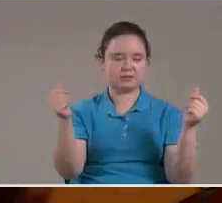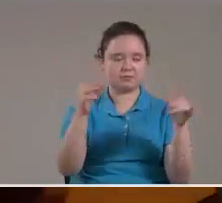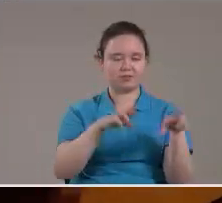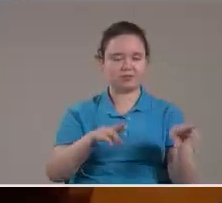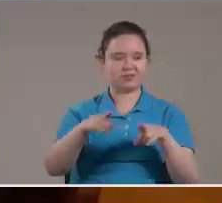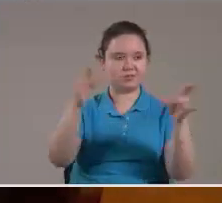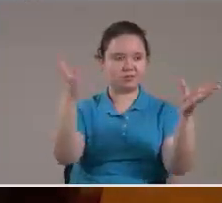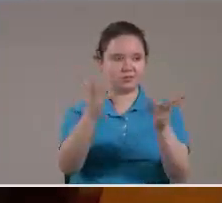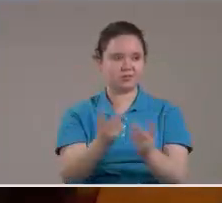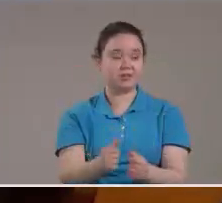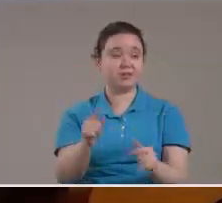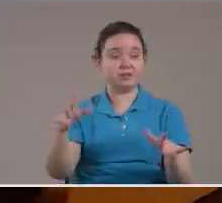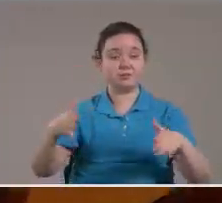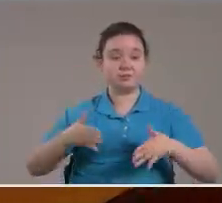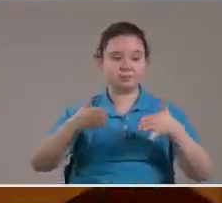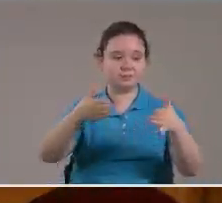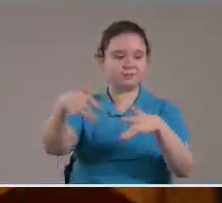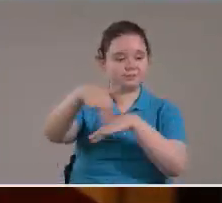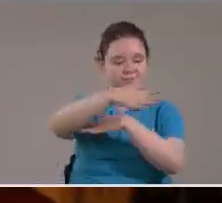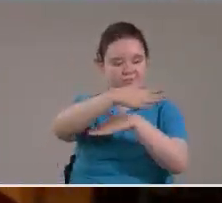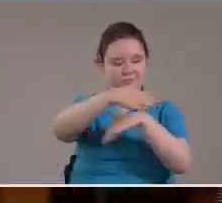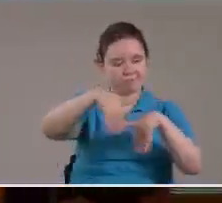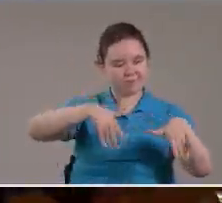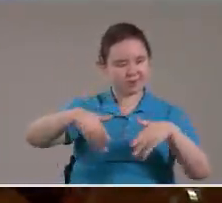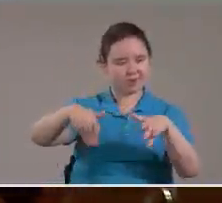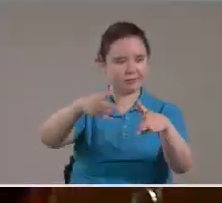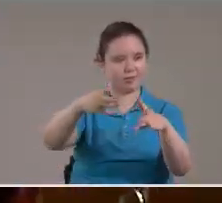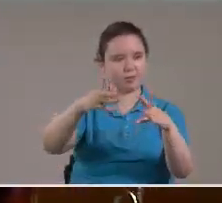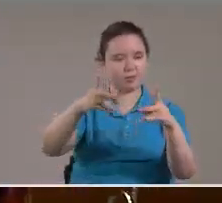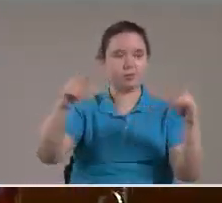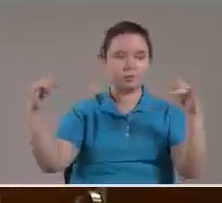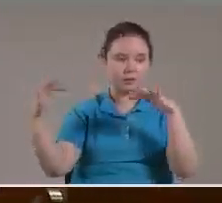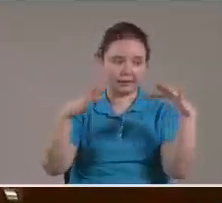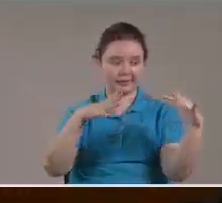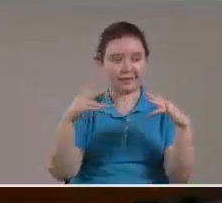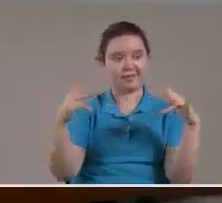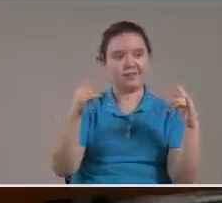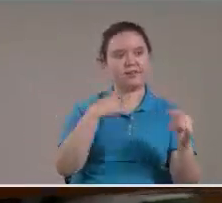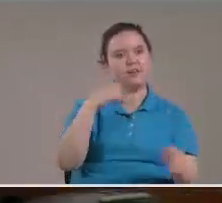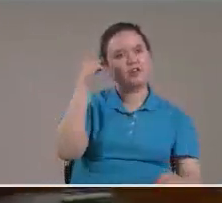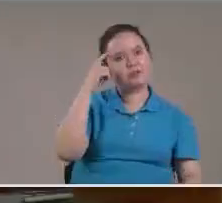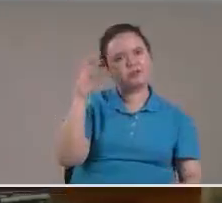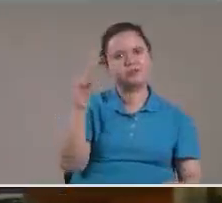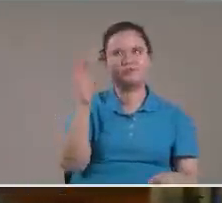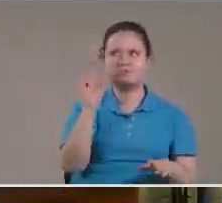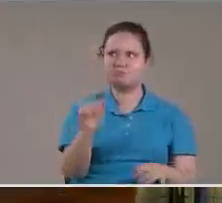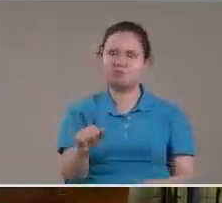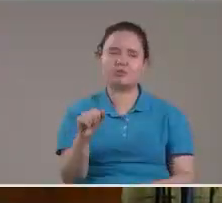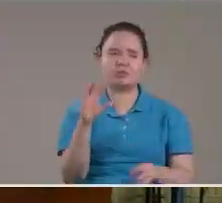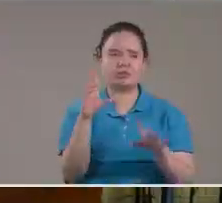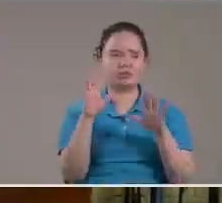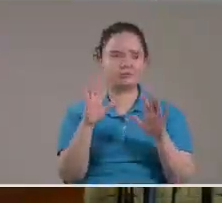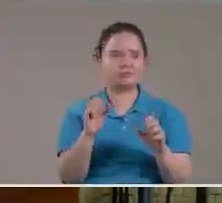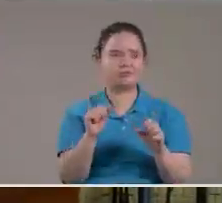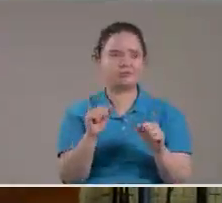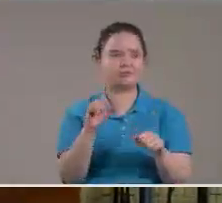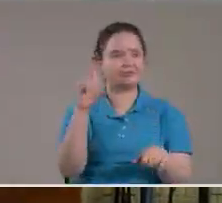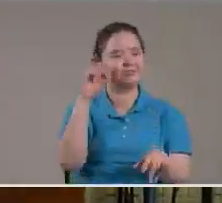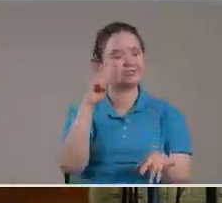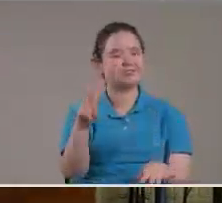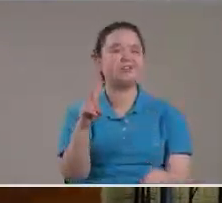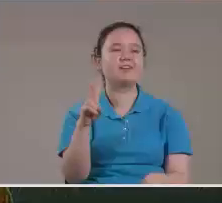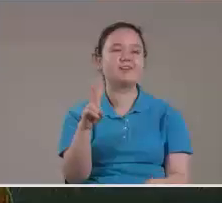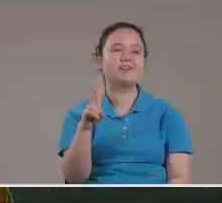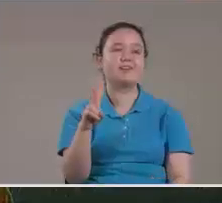oriente Y todo eso Lo estamos viendo Entonces Yo pienso Que si no se da Porque algunos dicen Tanto que hablan De eso Y no se da